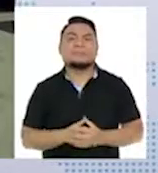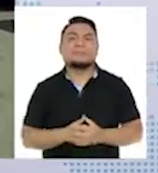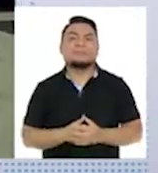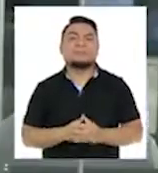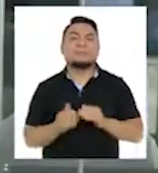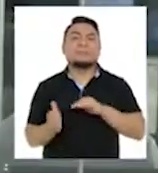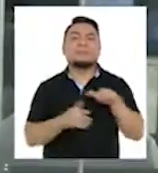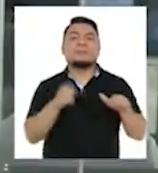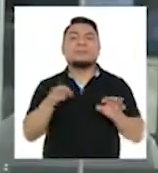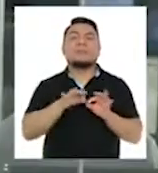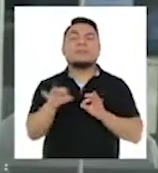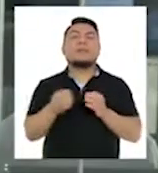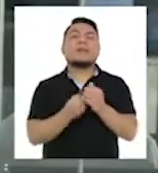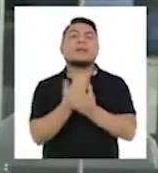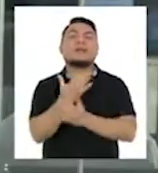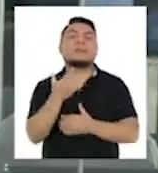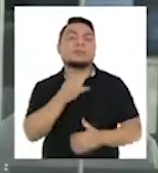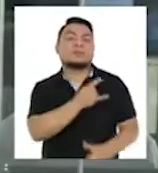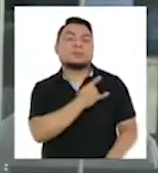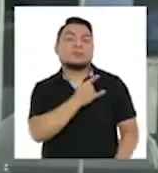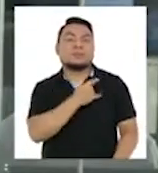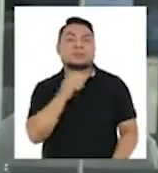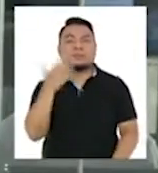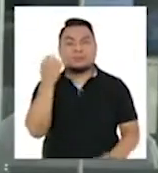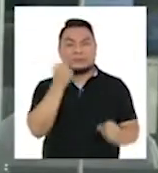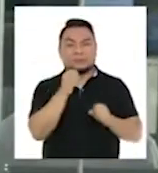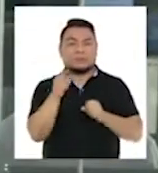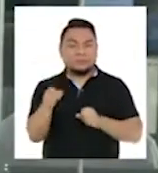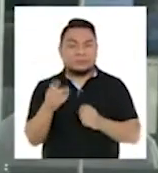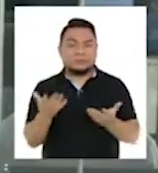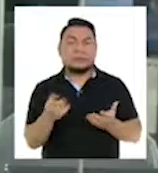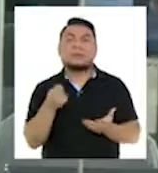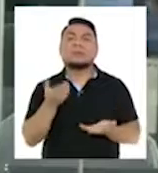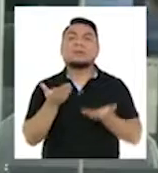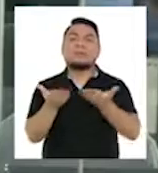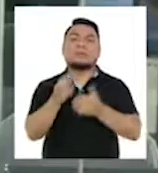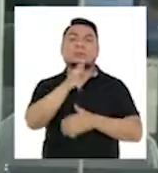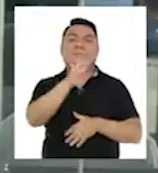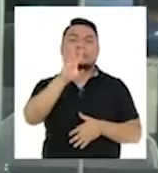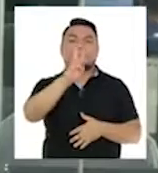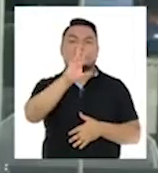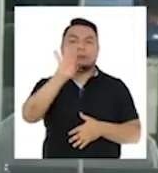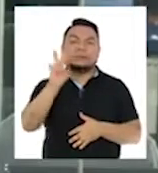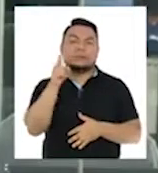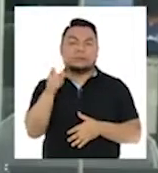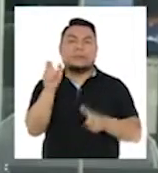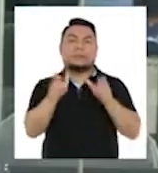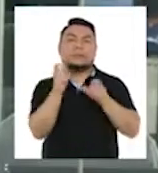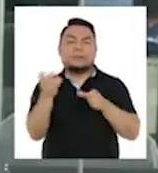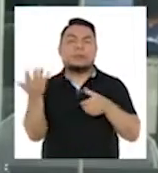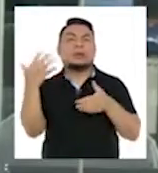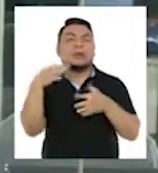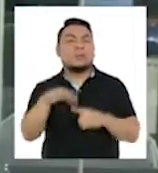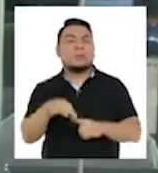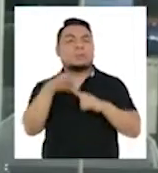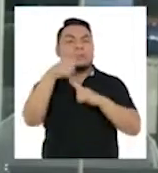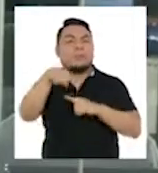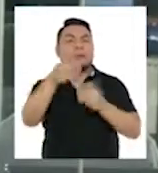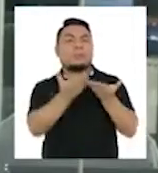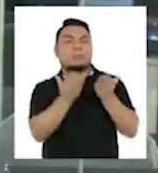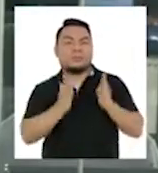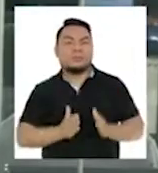En la región Arequipa, la Universidad Nacional de San Agustín ofrece 467 vacantes exclusivas para